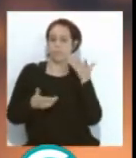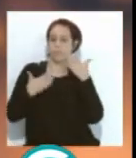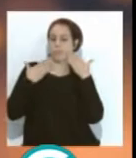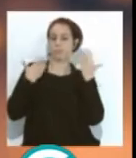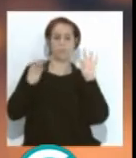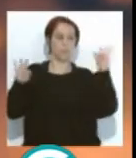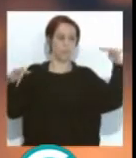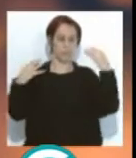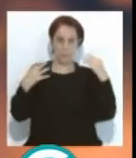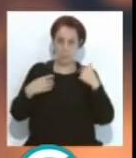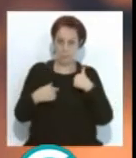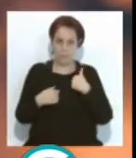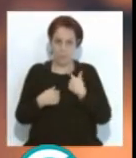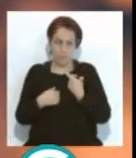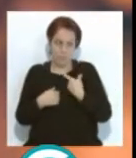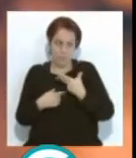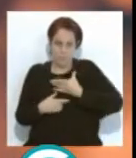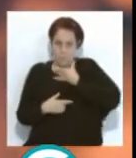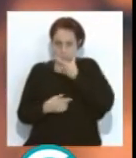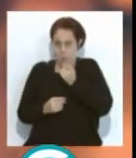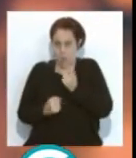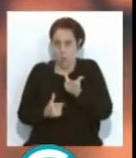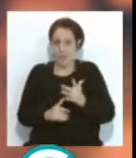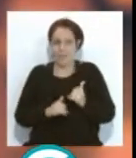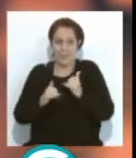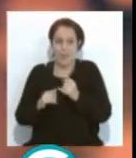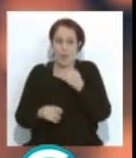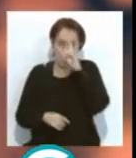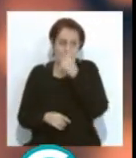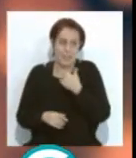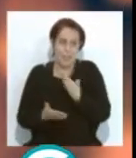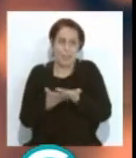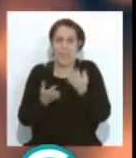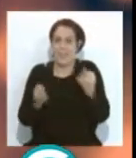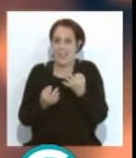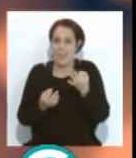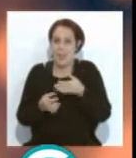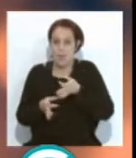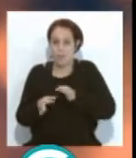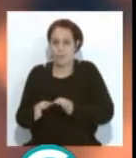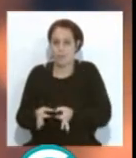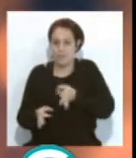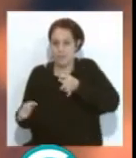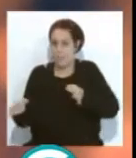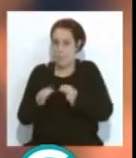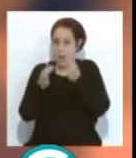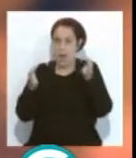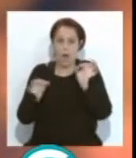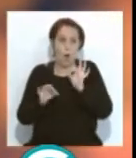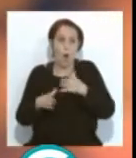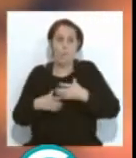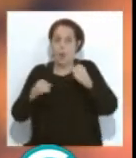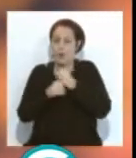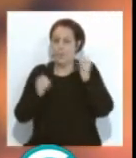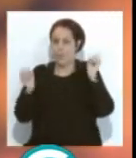me coida un poco, llegas allí y dices tú, por favor, no sé qué pedir, si un cava o una bolsita con papelillo, o sea,